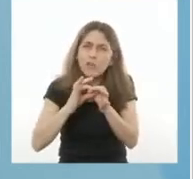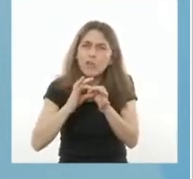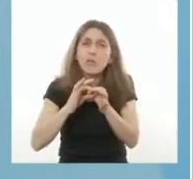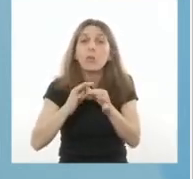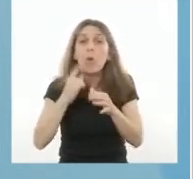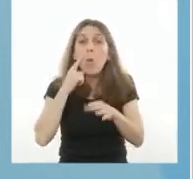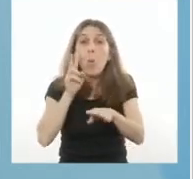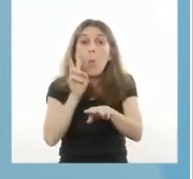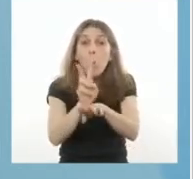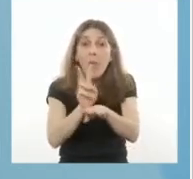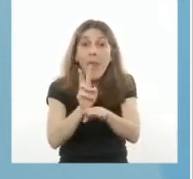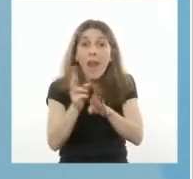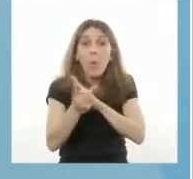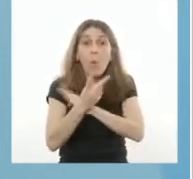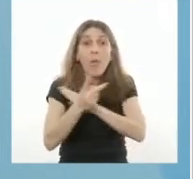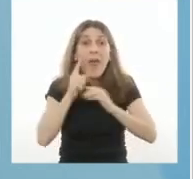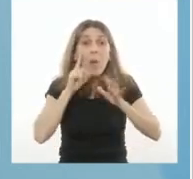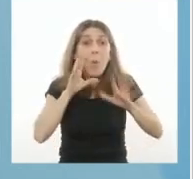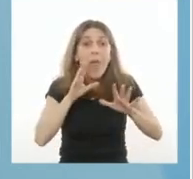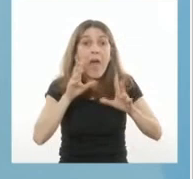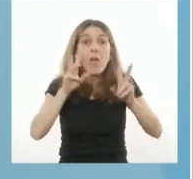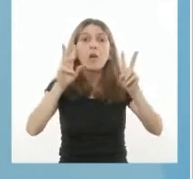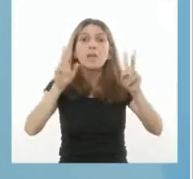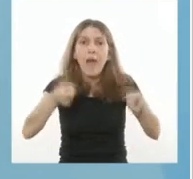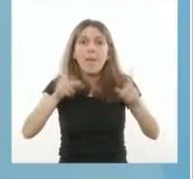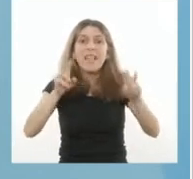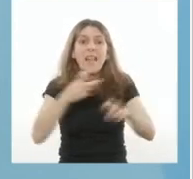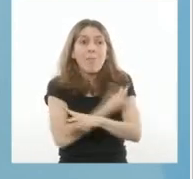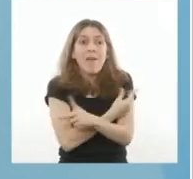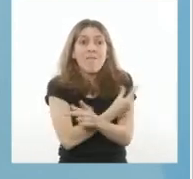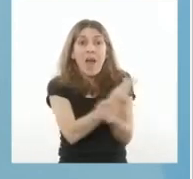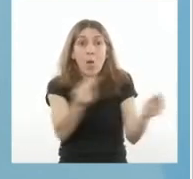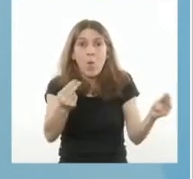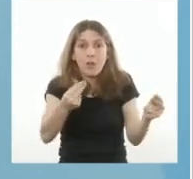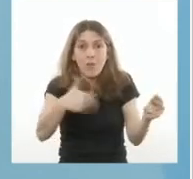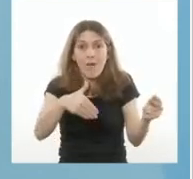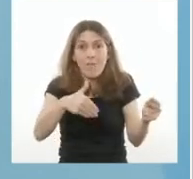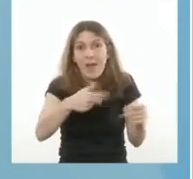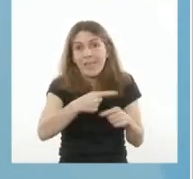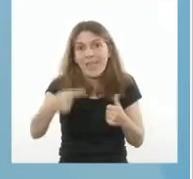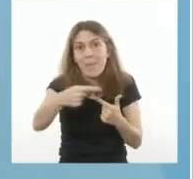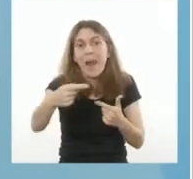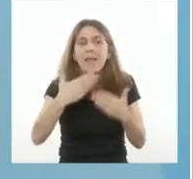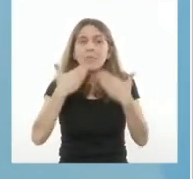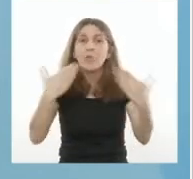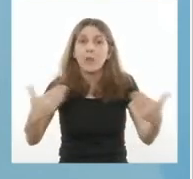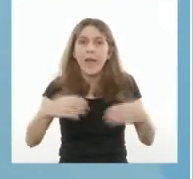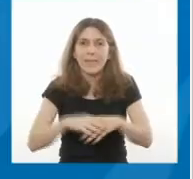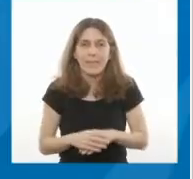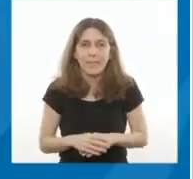cuidados y la vacunación en las próximas semanas muchas gracias gracias